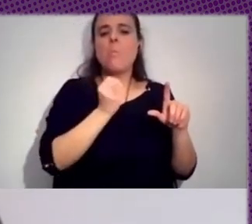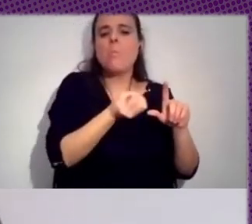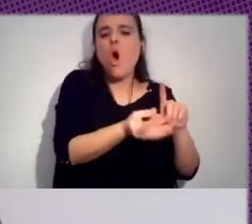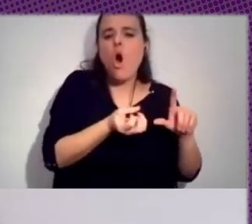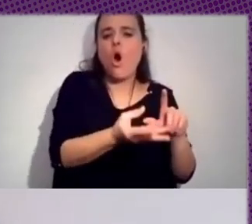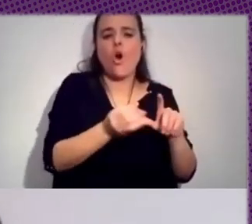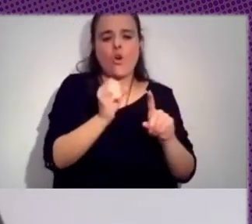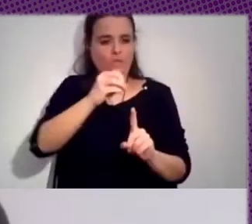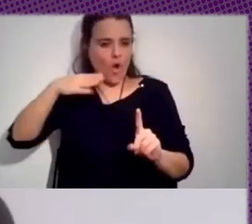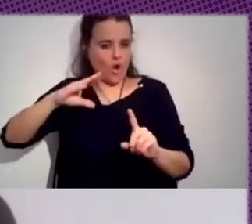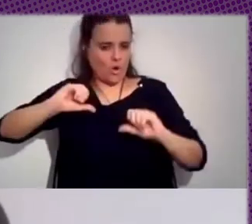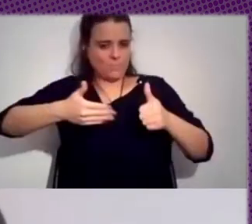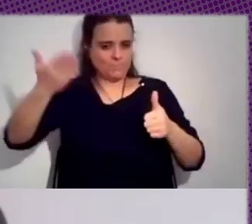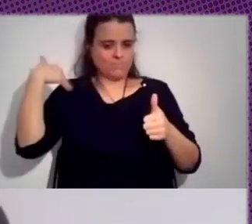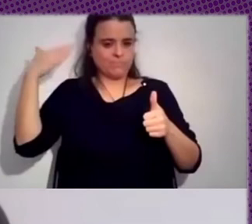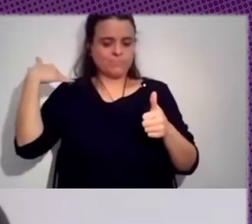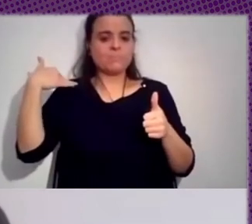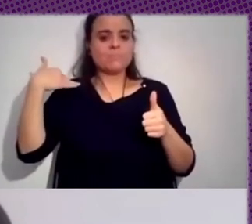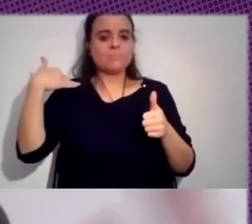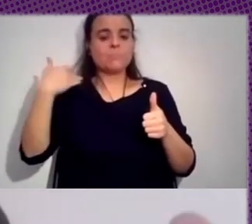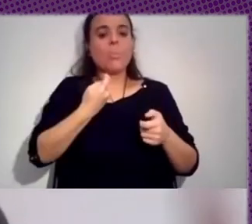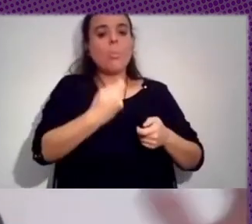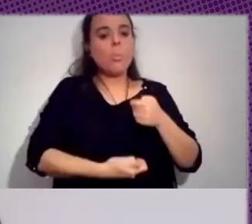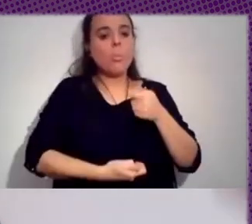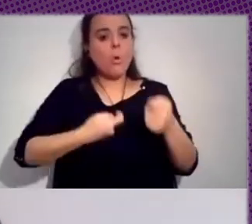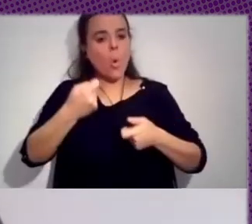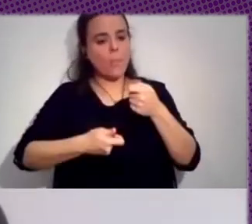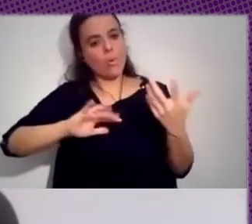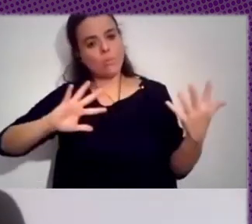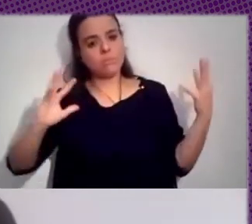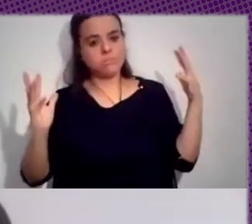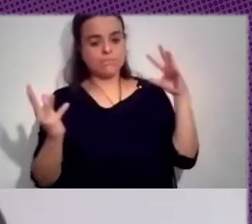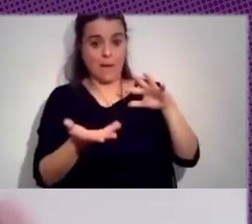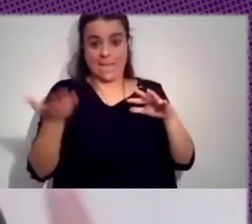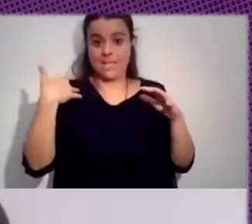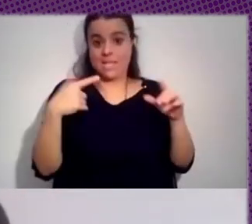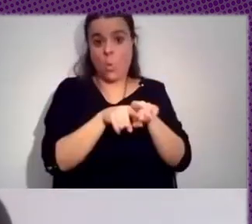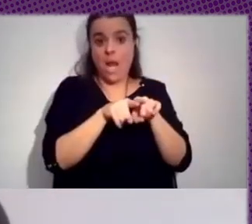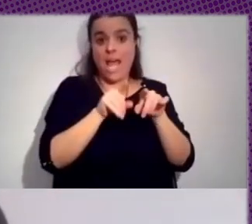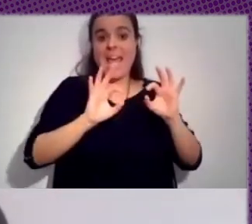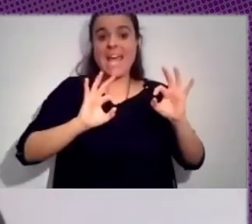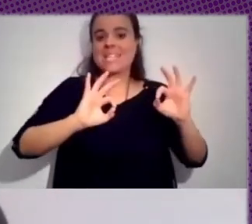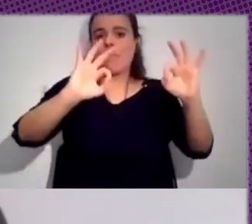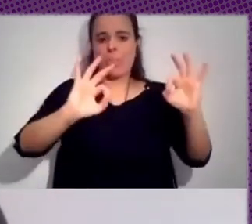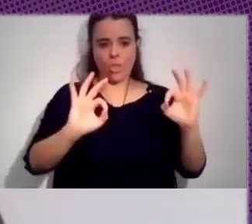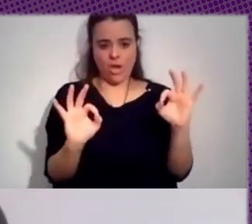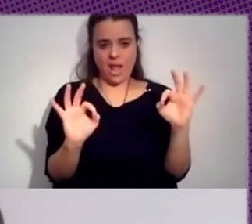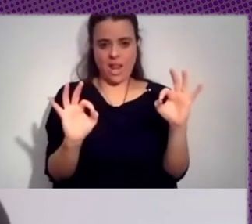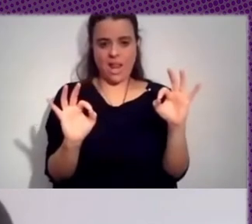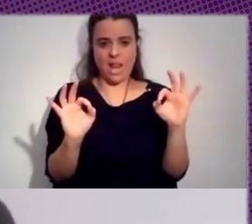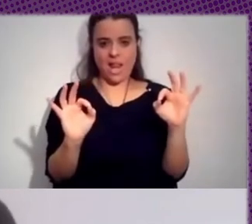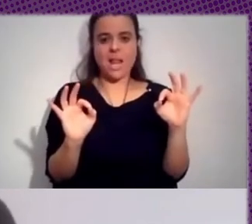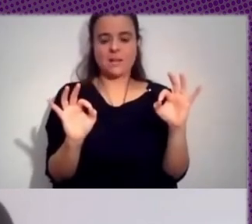bueno, que se ha ido convirtiendo poco a poco en esto que era una cosa excepcional, ¿no? El troll. Solo voy ser una persona ahora que casi todo el